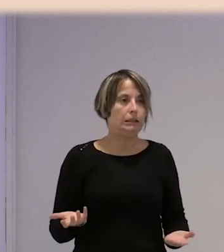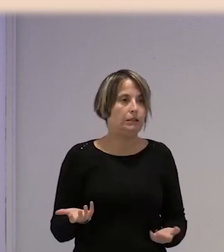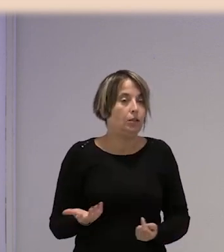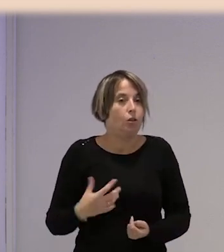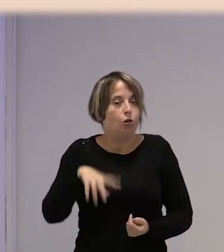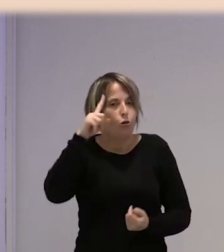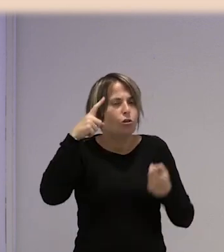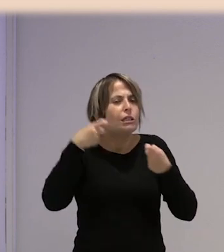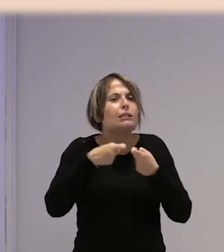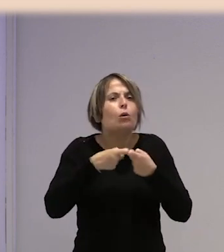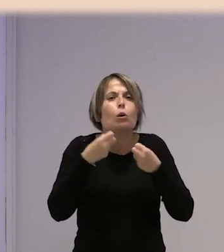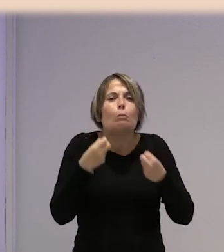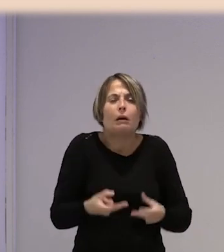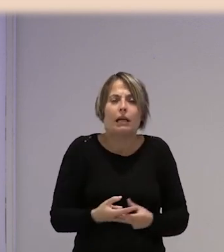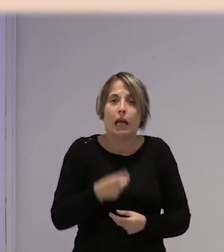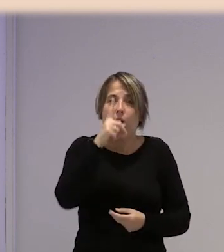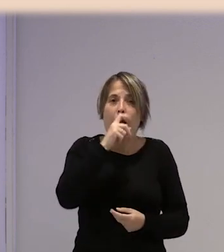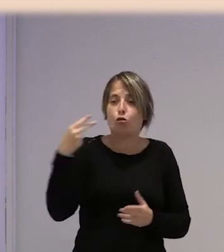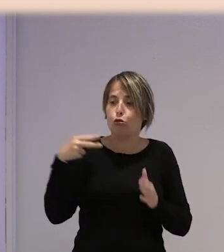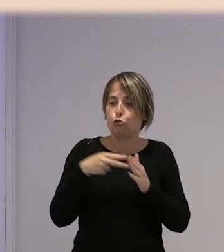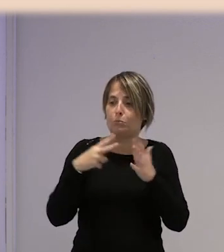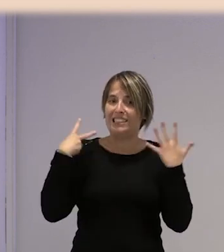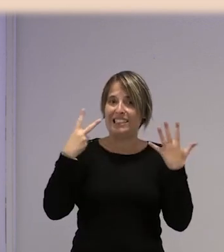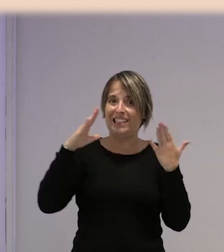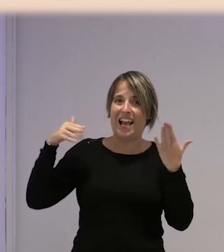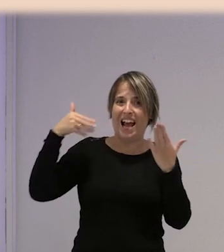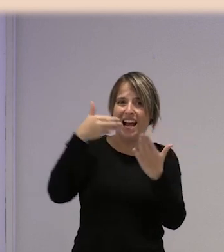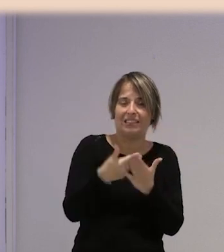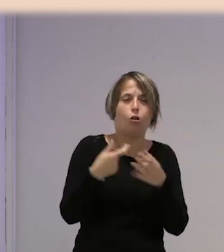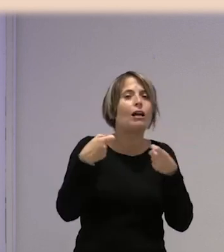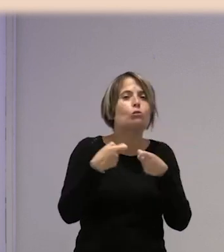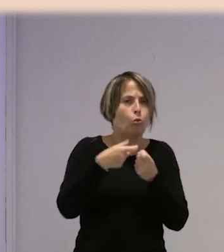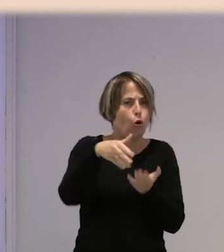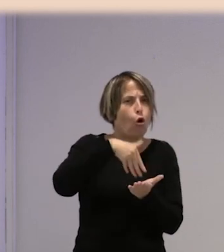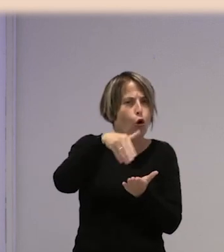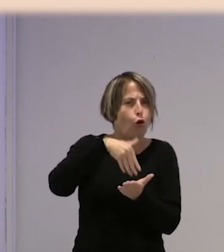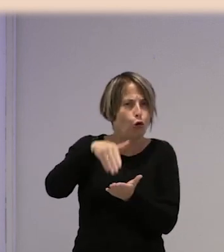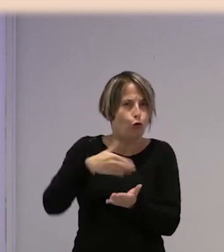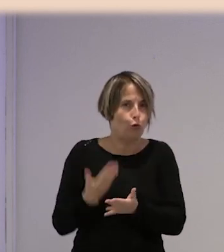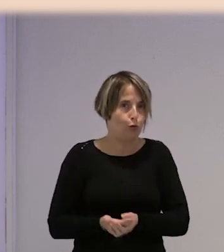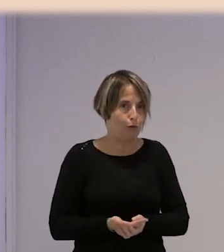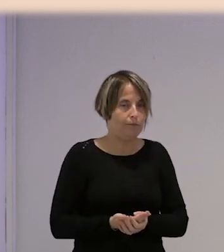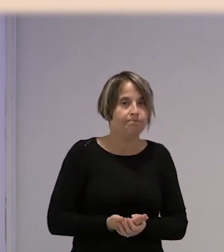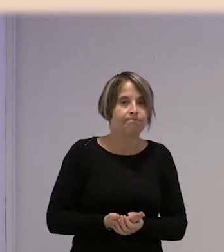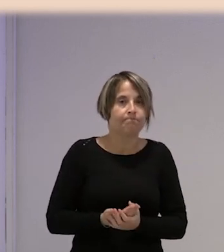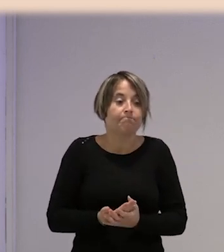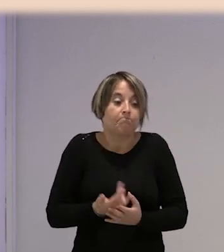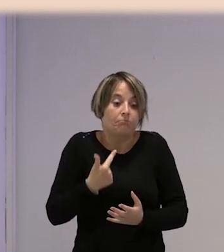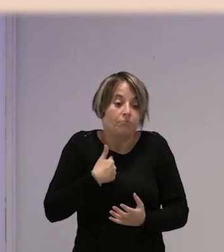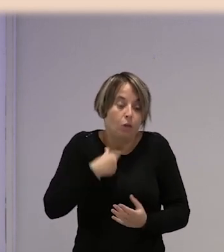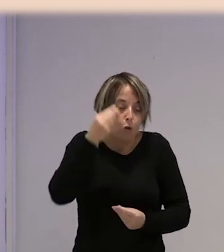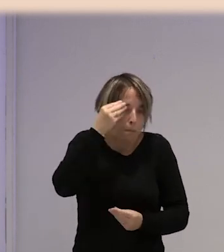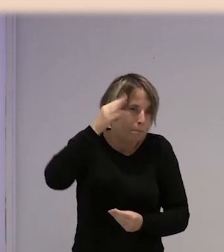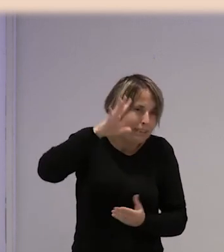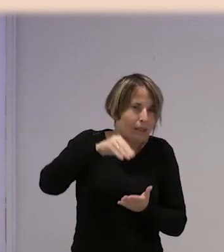de qué les sirve este seguro. Es desde 2007 hasta hoy en día le siguen cobrándose seguro. Yo lo que estoy pensando, ya